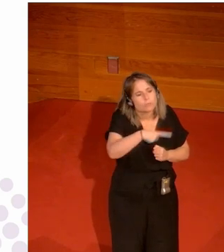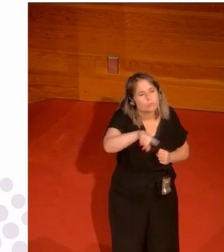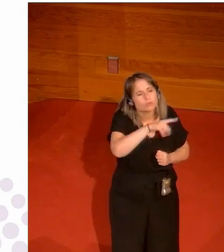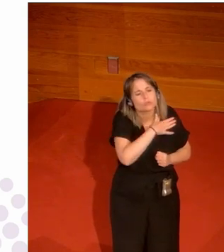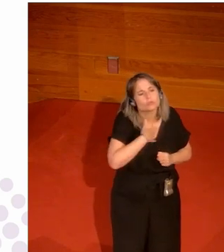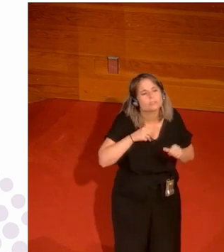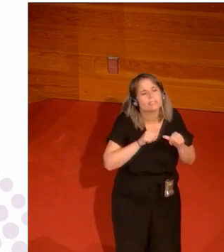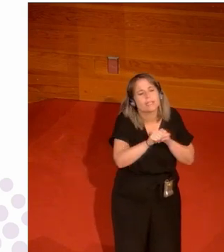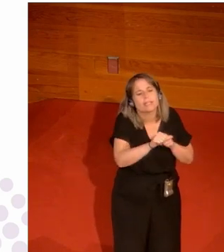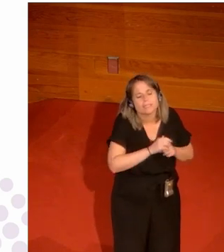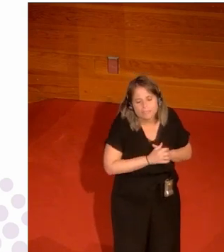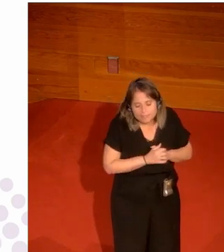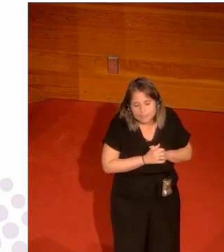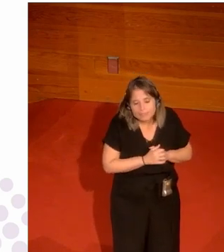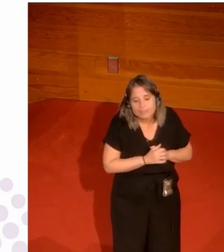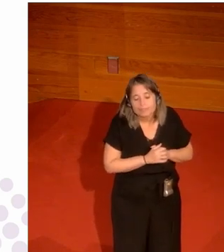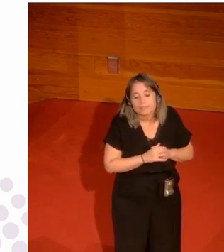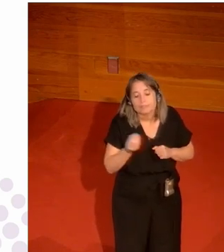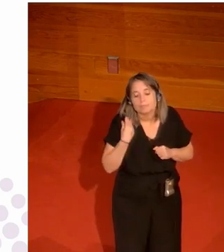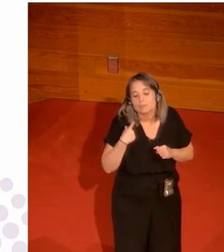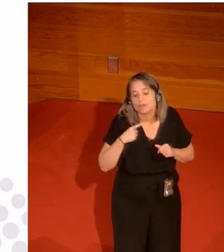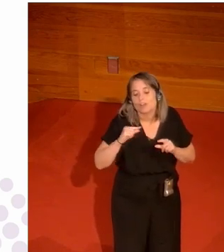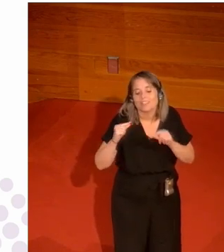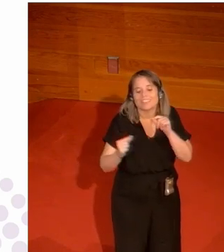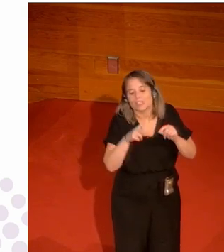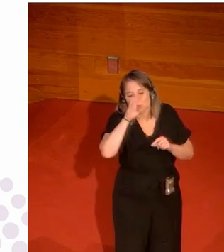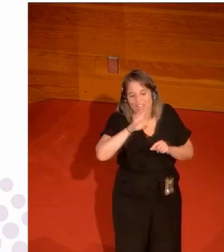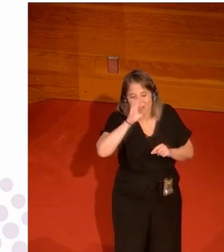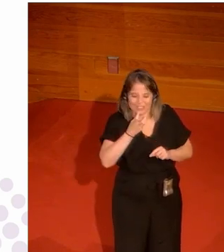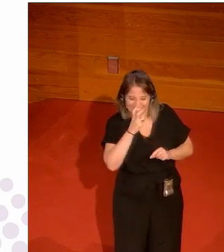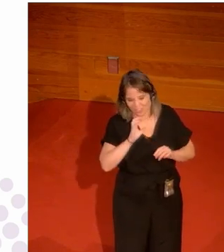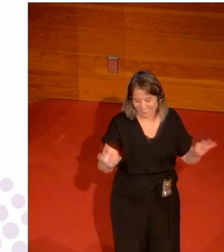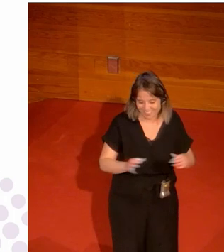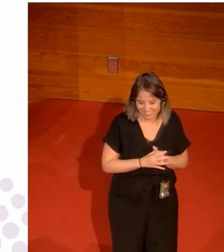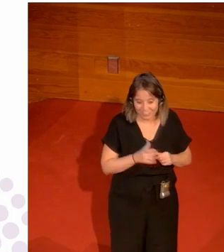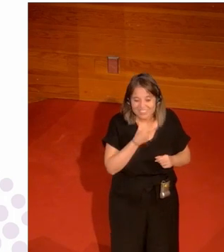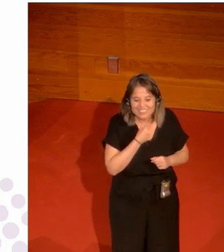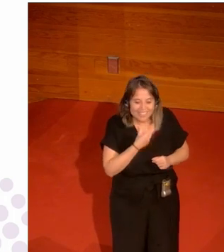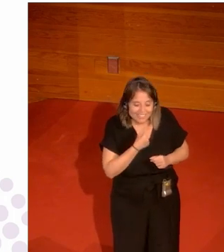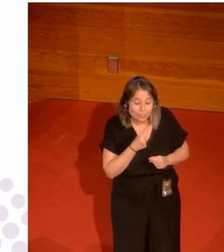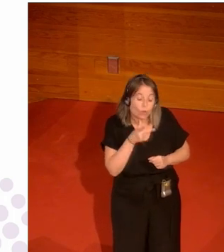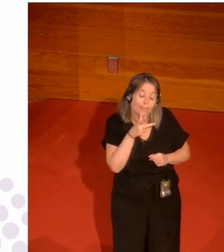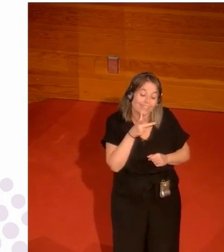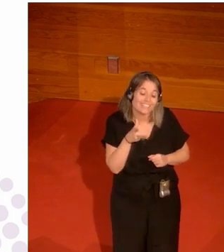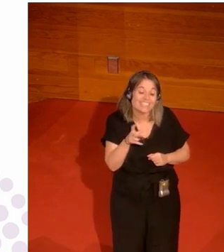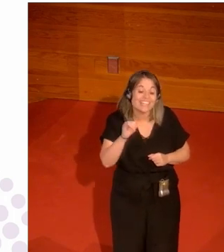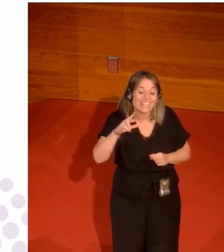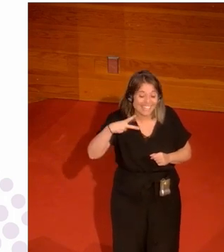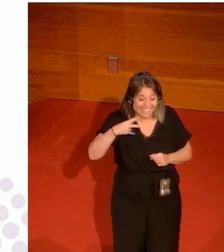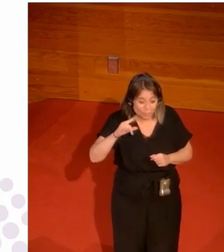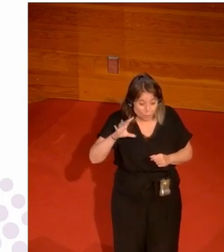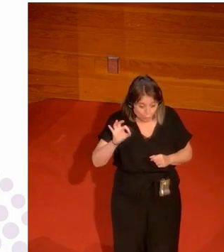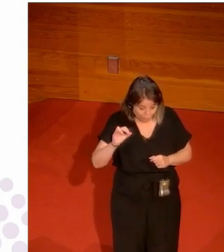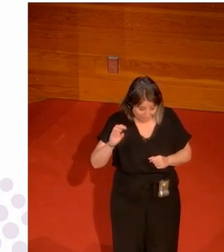creéis ser es tertuliano del chiringuito claro claro se ríen digo pero bueno para ser tertuliano